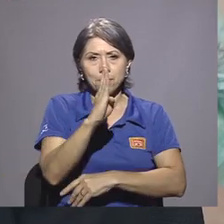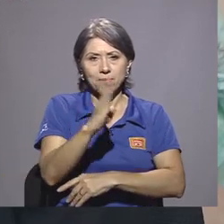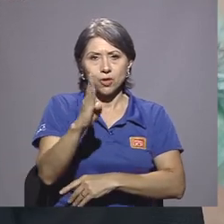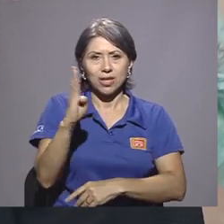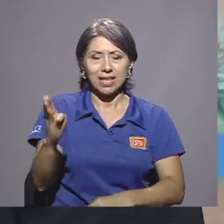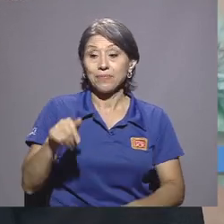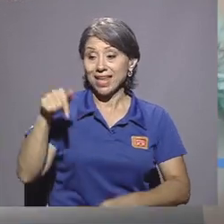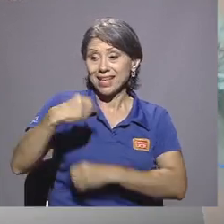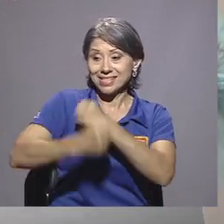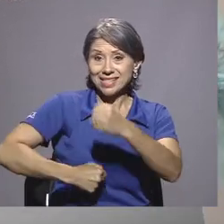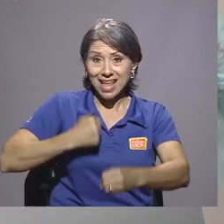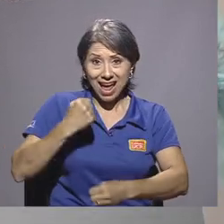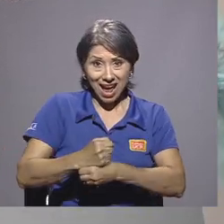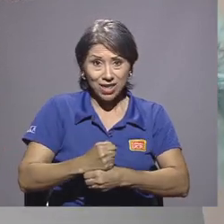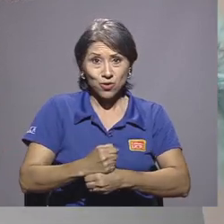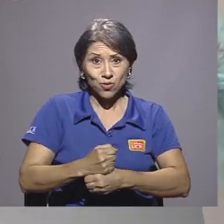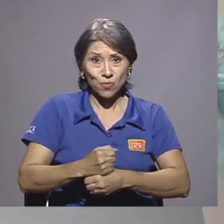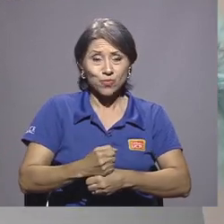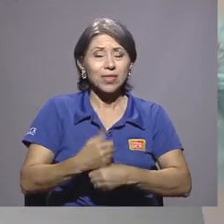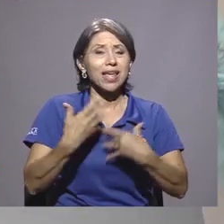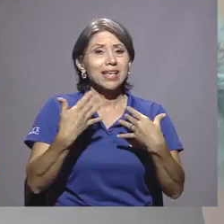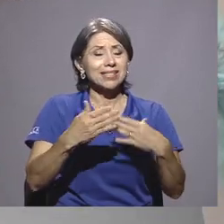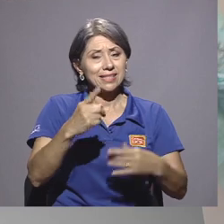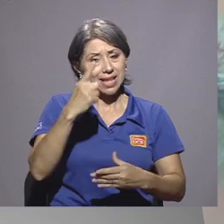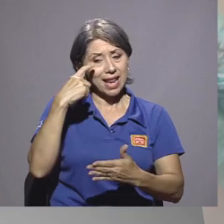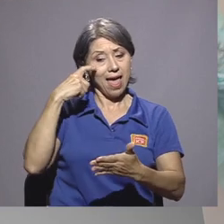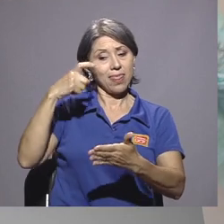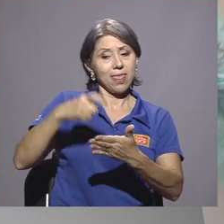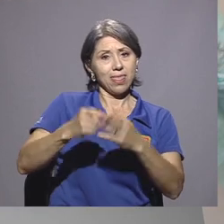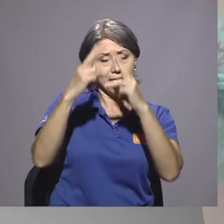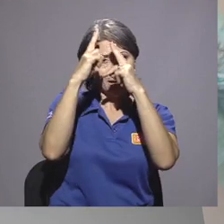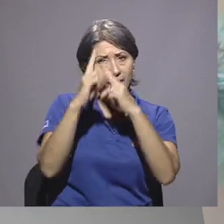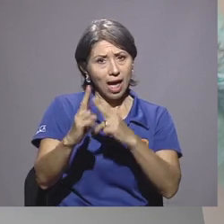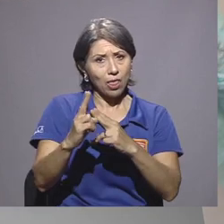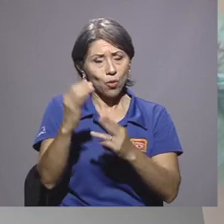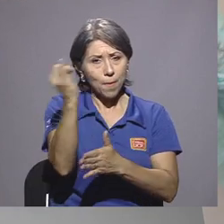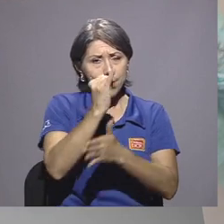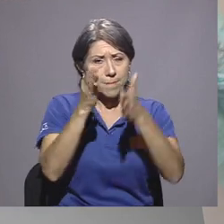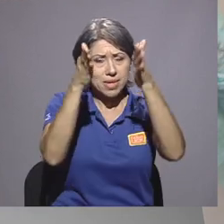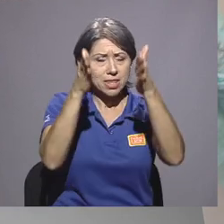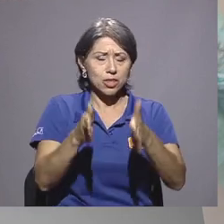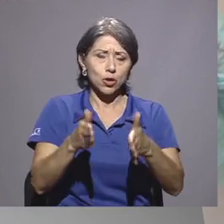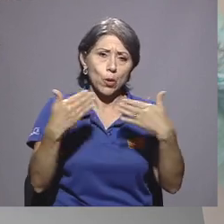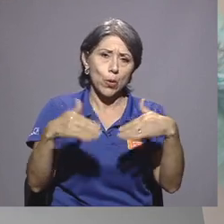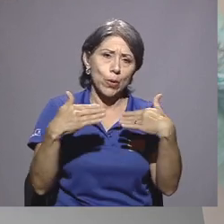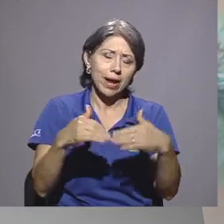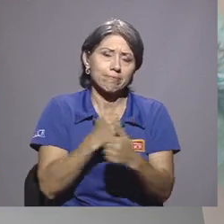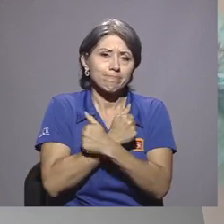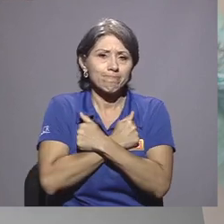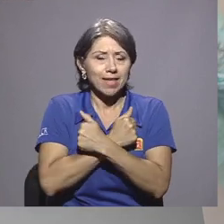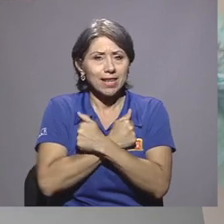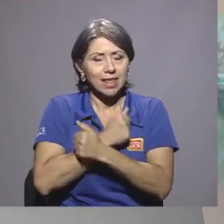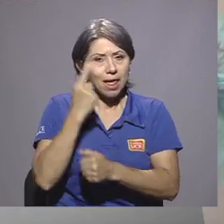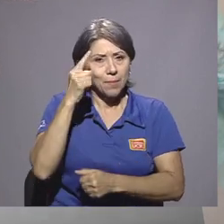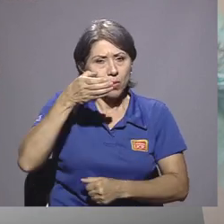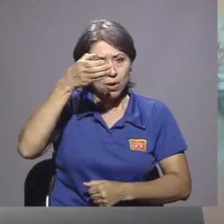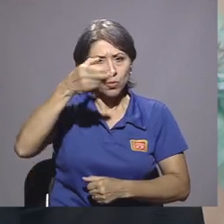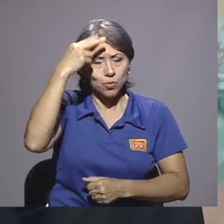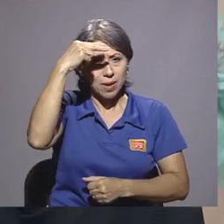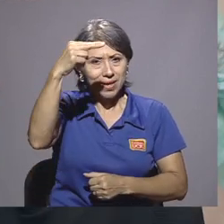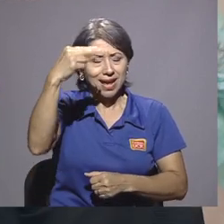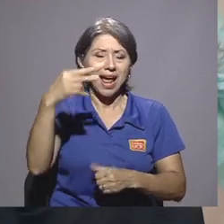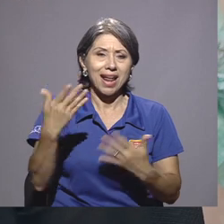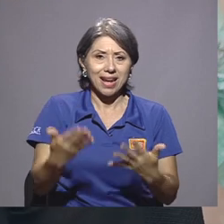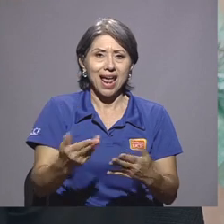año se ha dedicado la ofrenda de muertos a la pintora tan insigne y tan querida, pues por la cultura